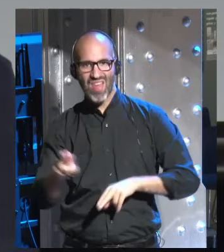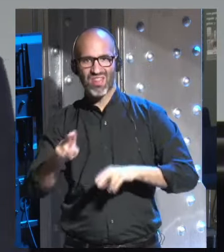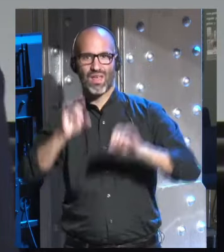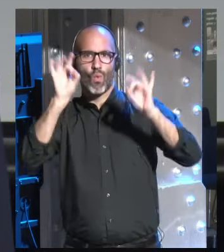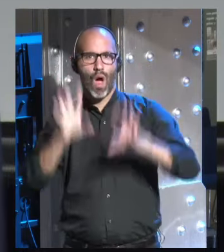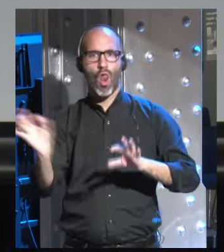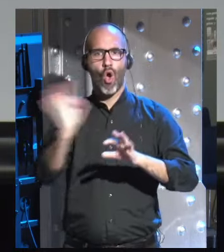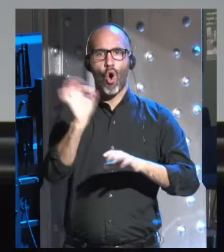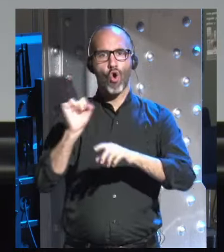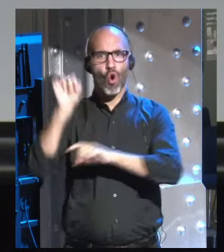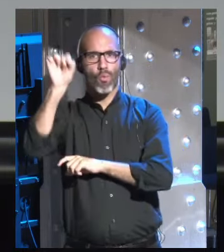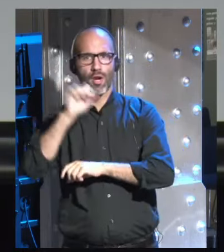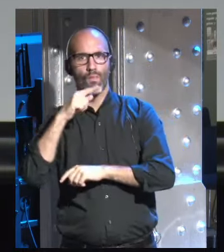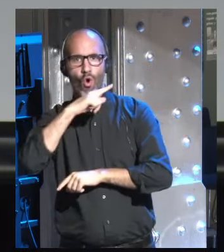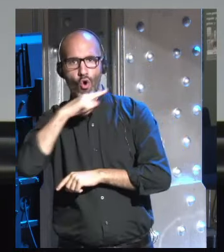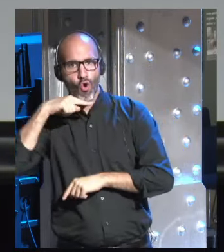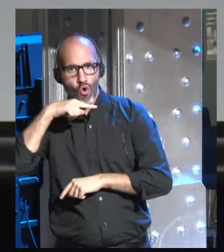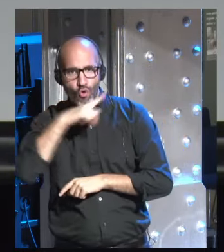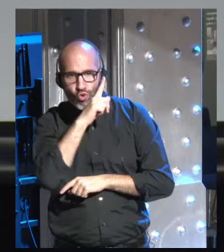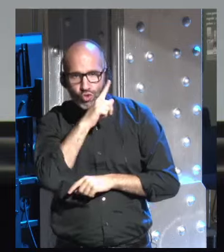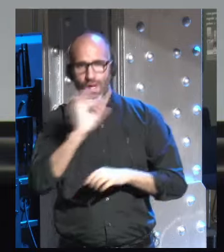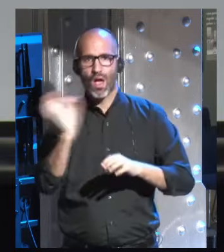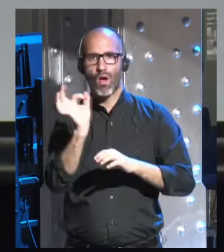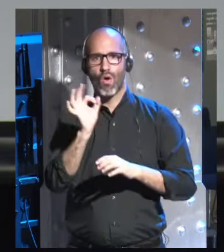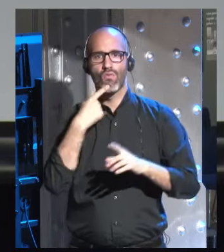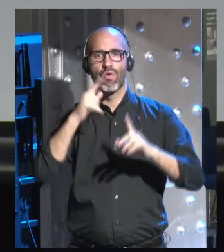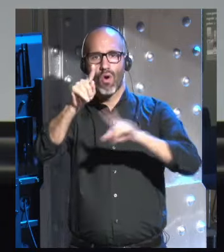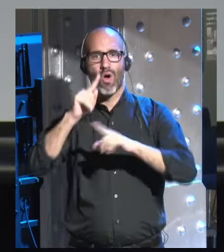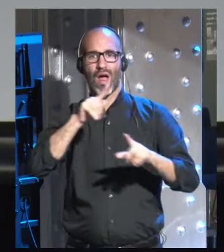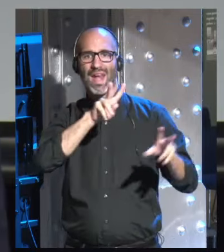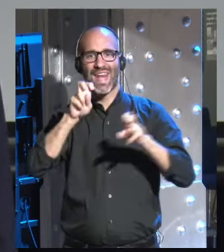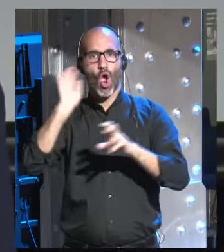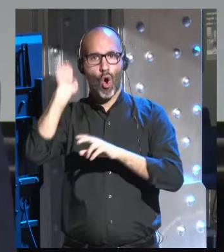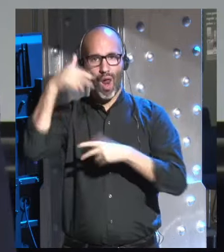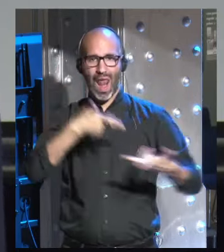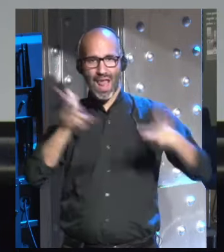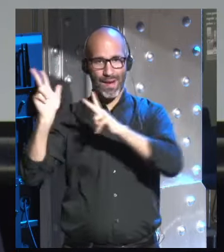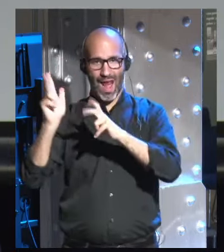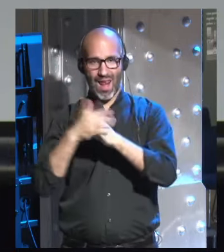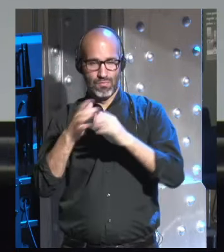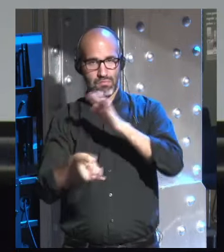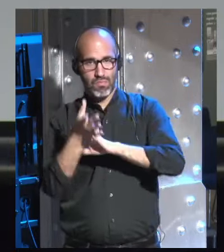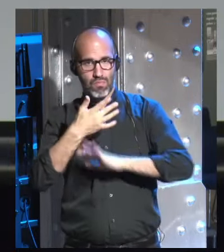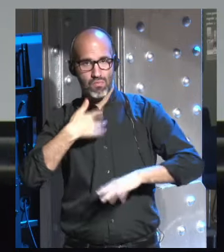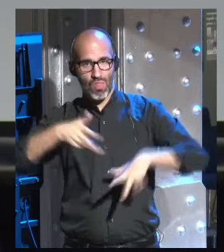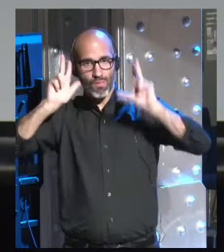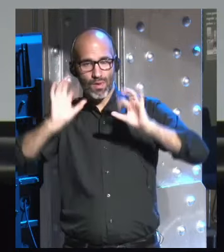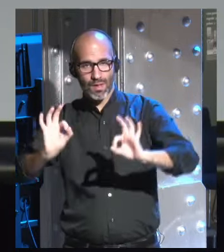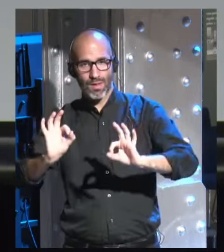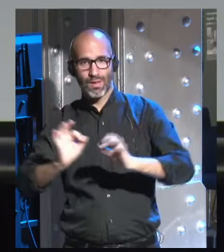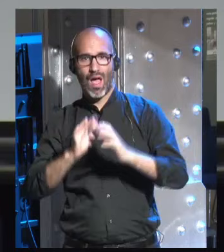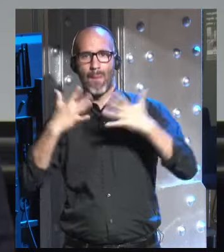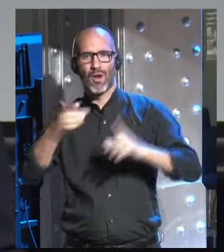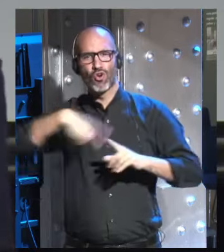el comunismo de Rusia o una democracia neoliberal no decíamos realmente que es lo que